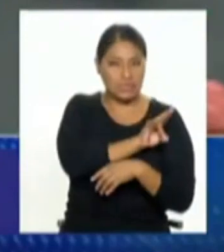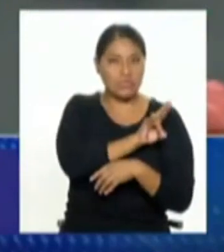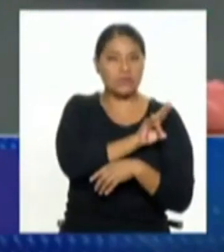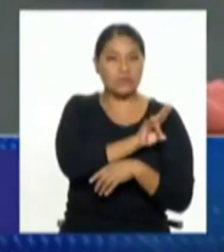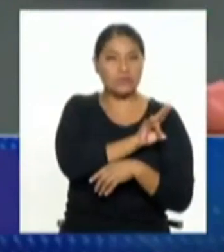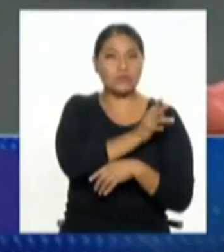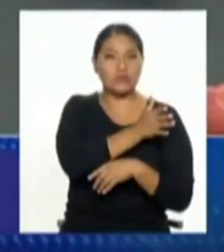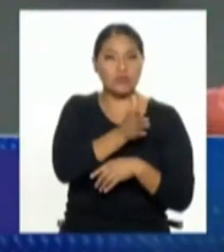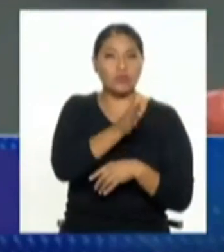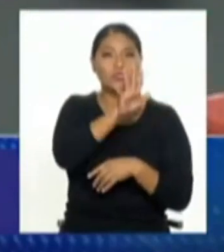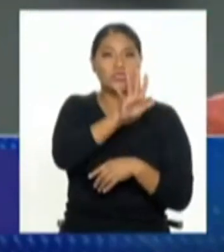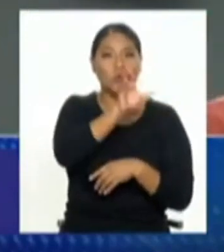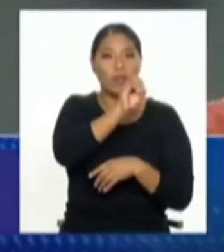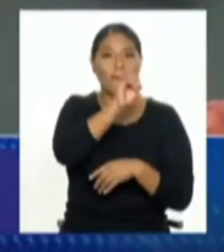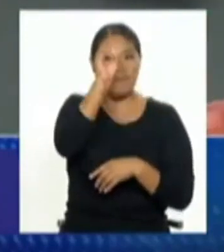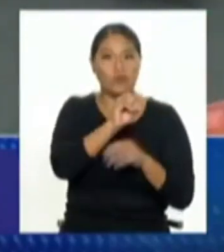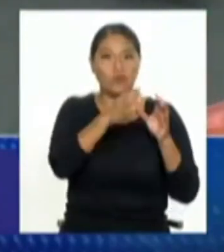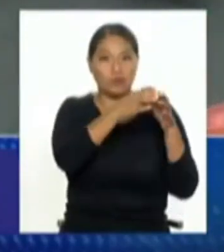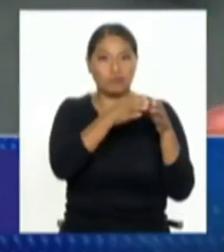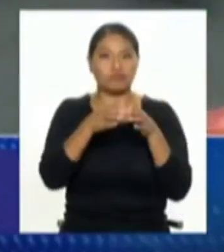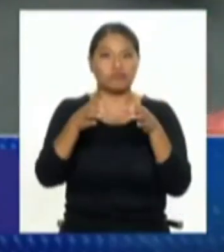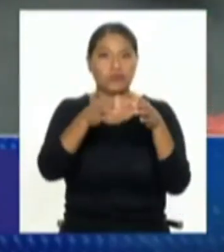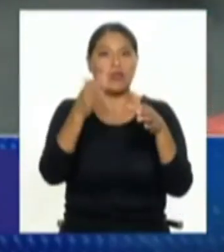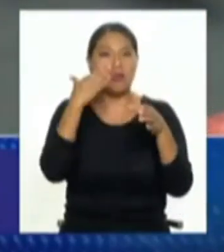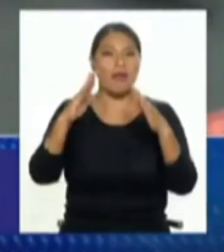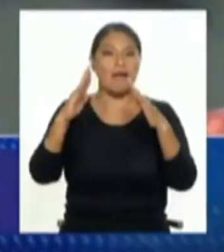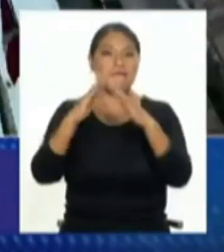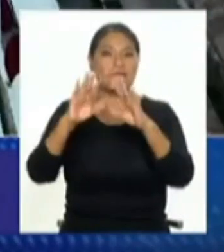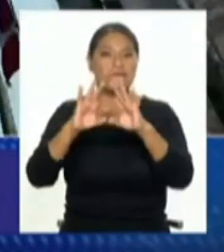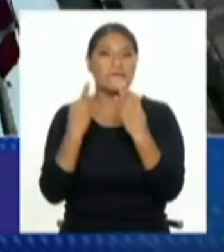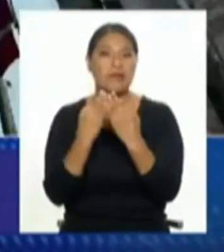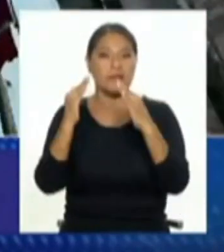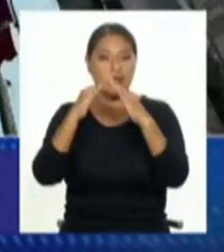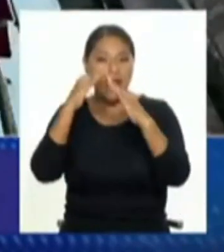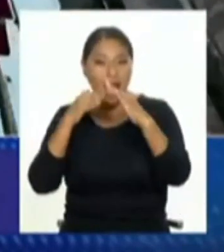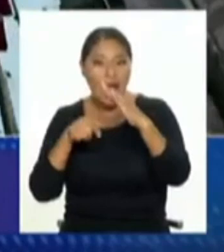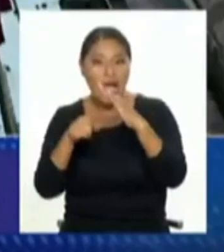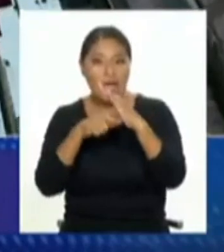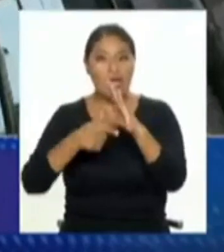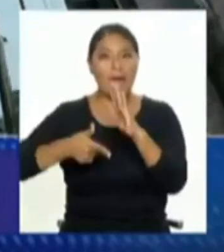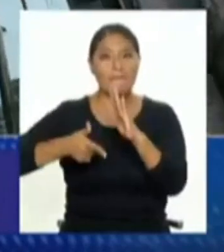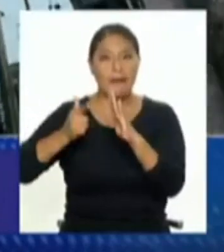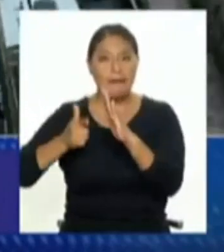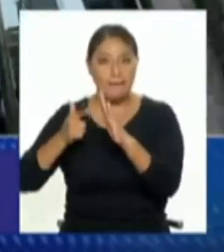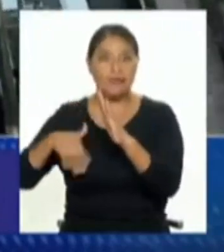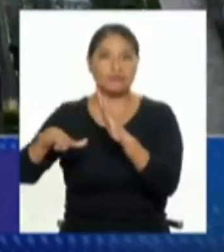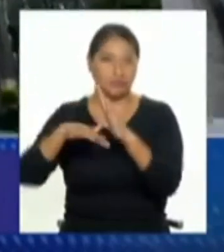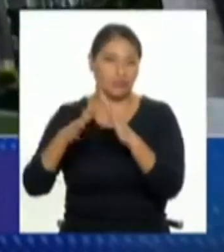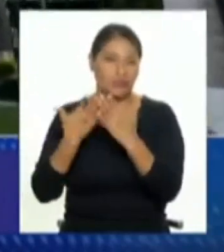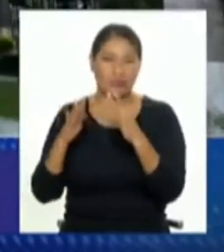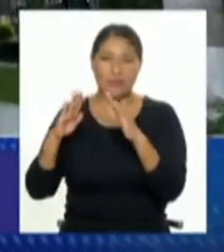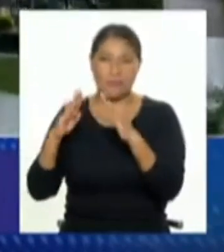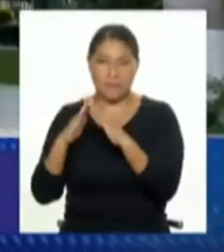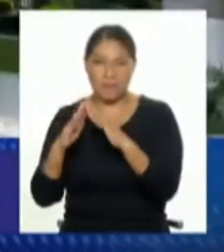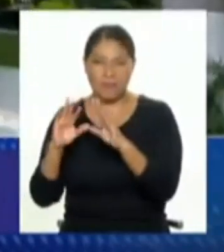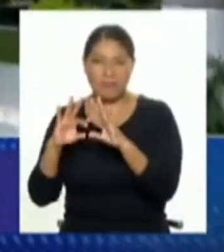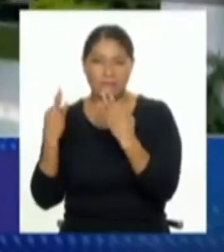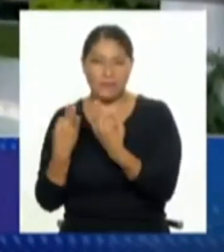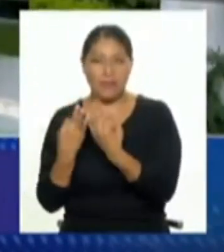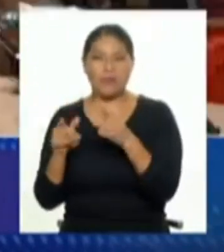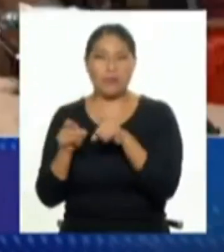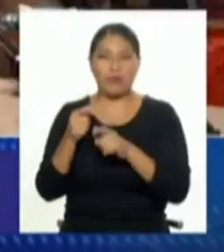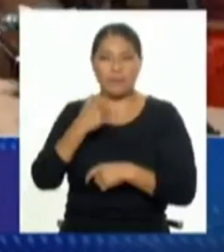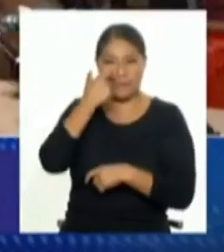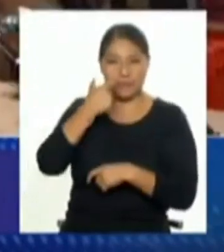% tenía que ver con relaciones o intrafamiliares o personales ¿no? el énfasis estaba en personales pero